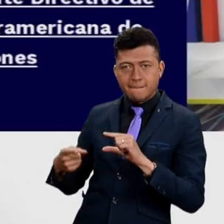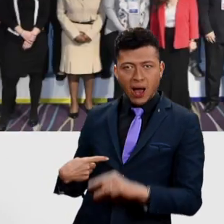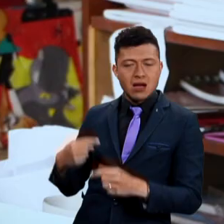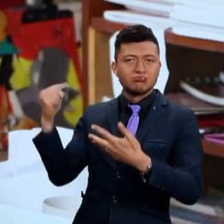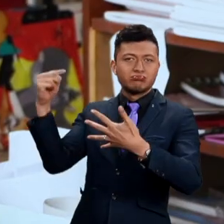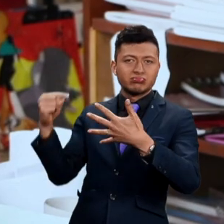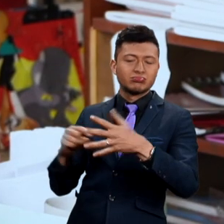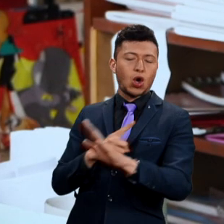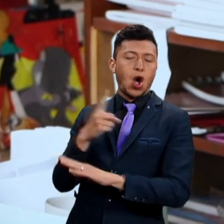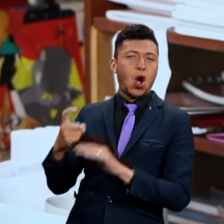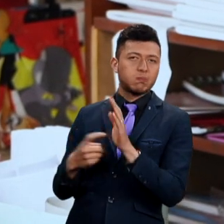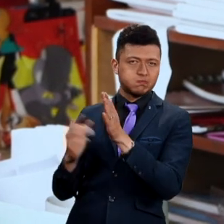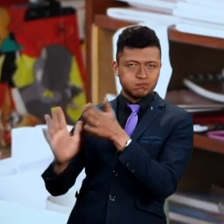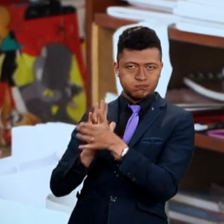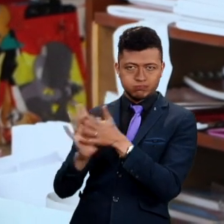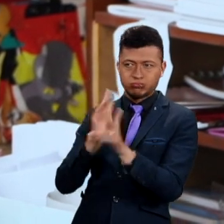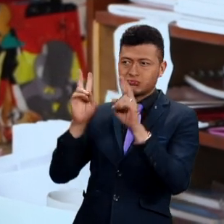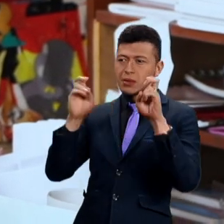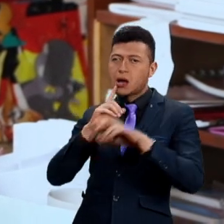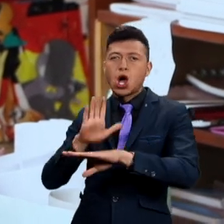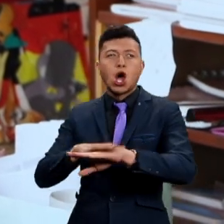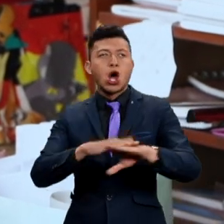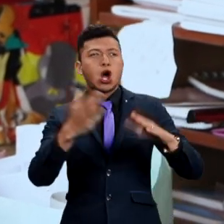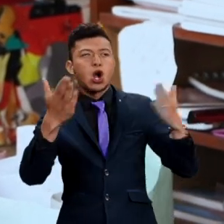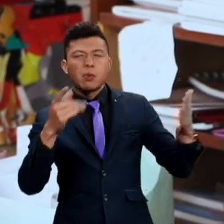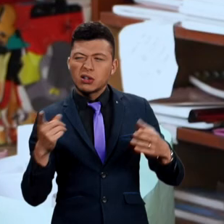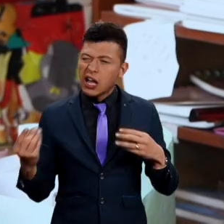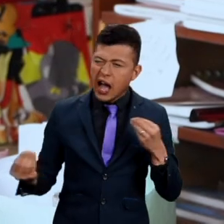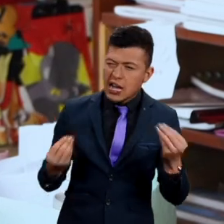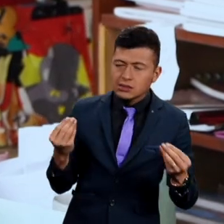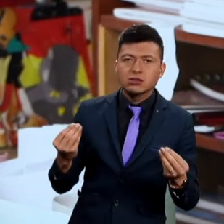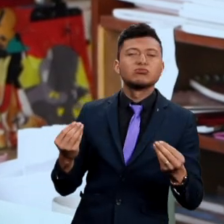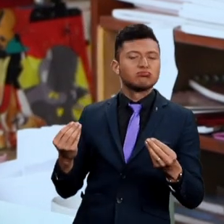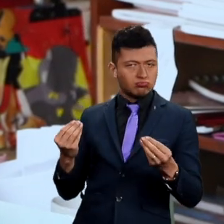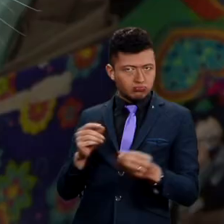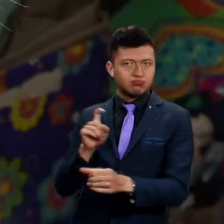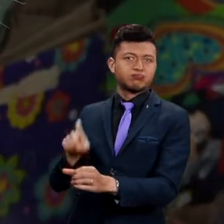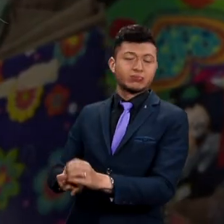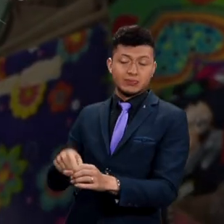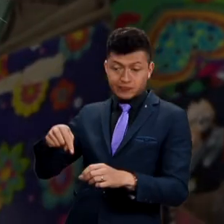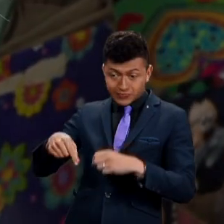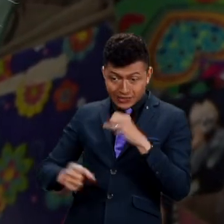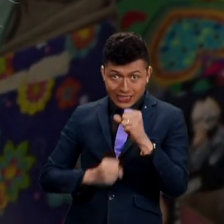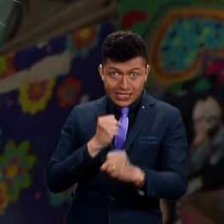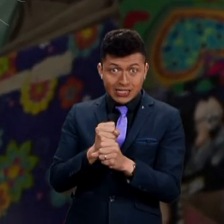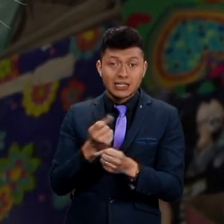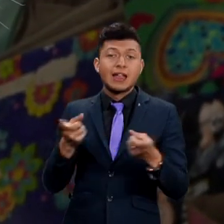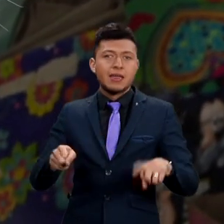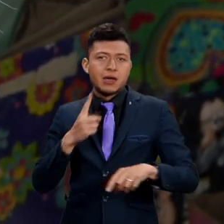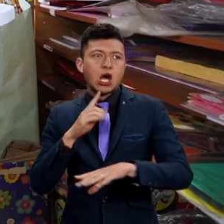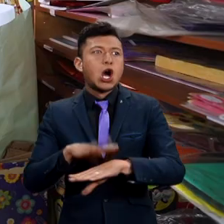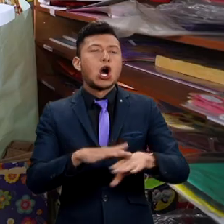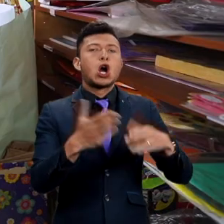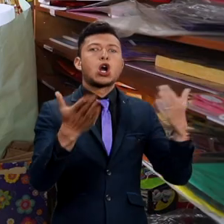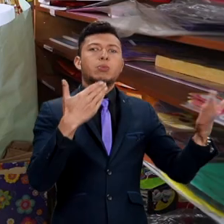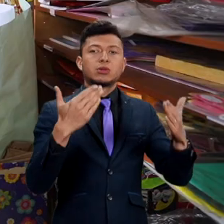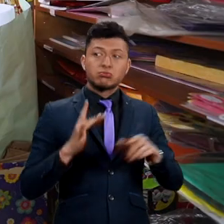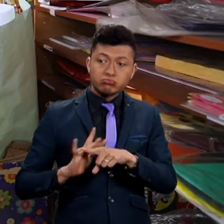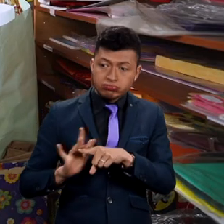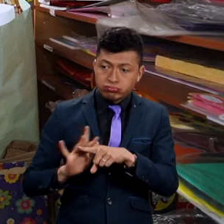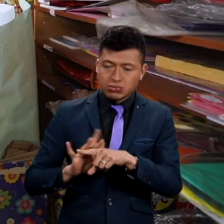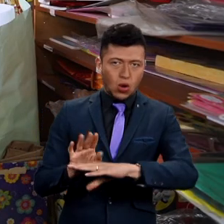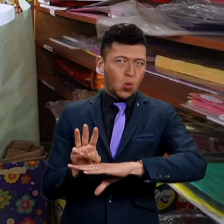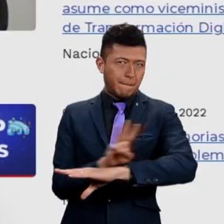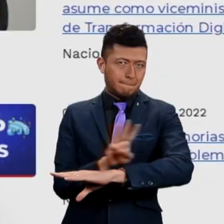correos con toda la información acerca de las convocatorias que ellos hacían. Este año fue la convocatoria para implementar la